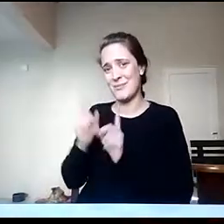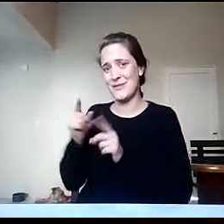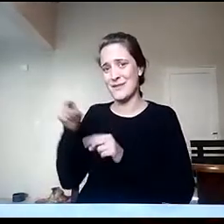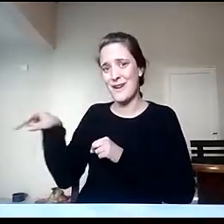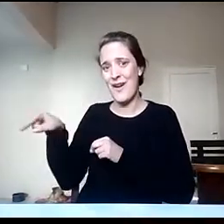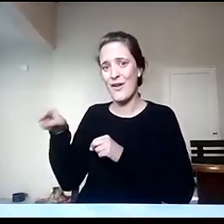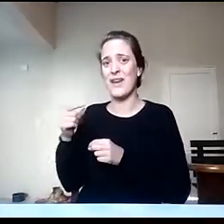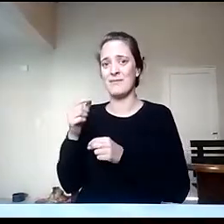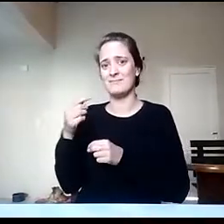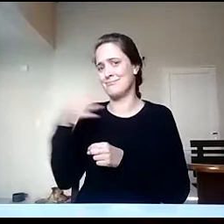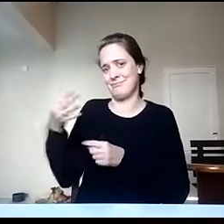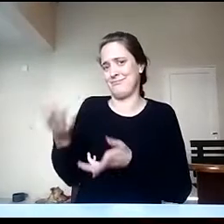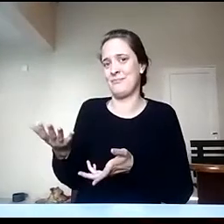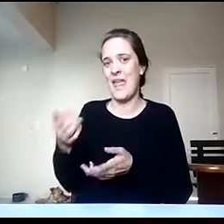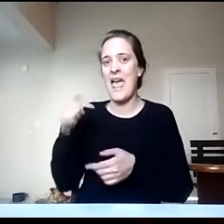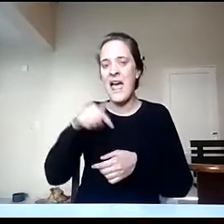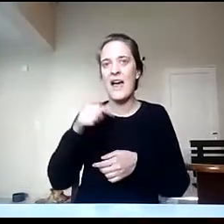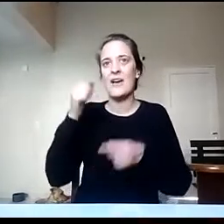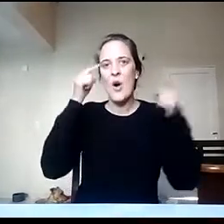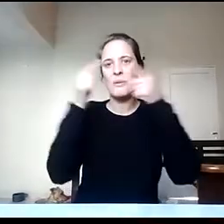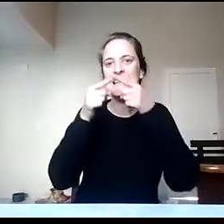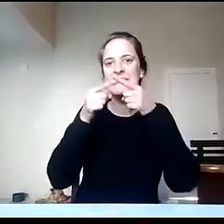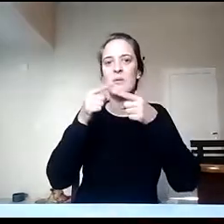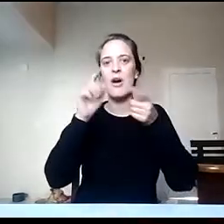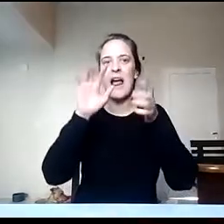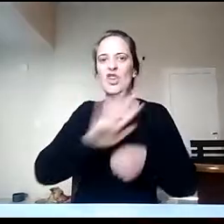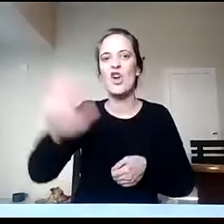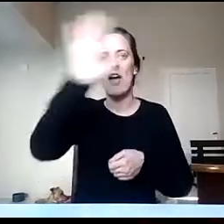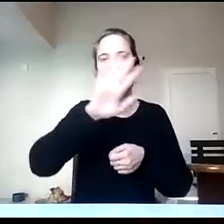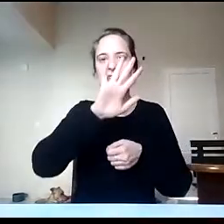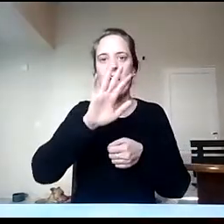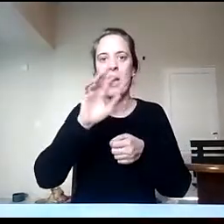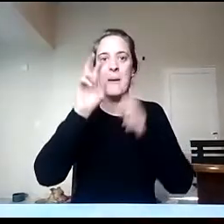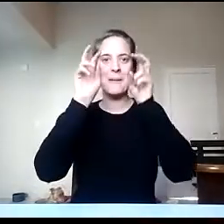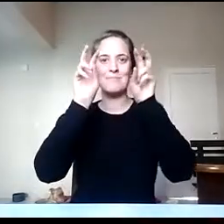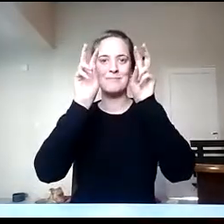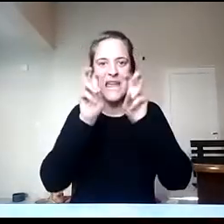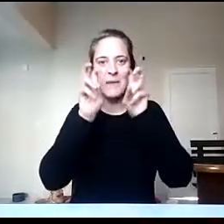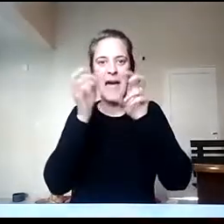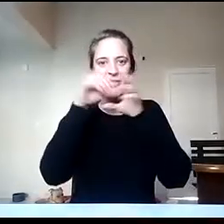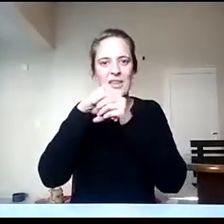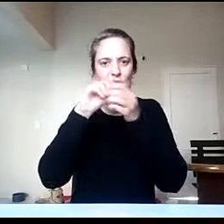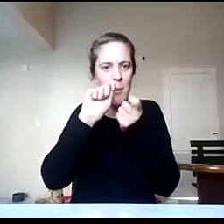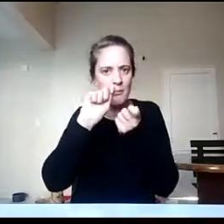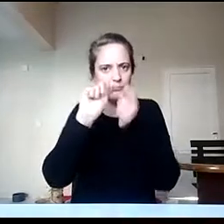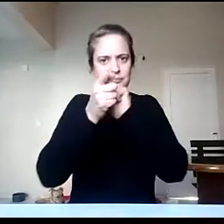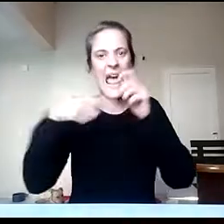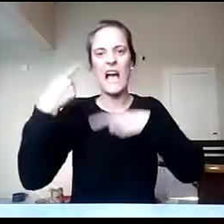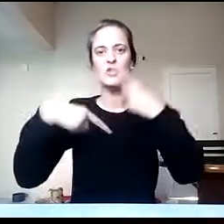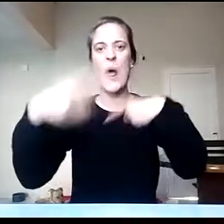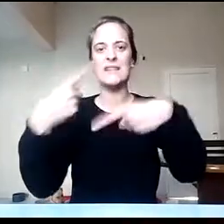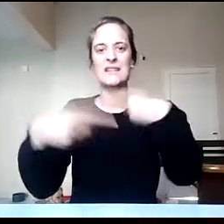renovación de la mirada sobre los territorios, nosotros empezamos a hablar ya de territorio, lo cual tiene una impronta epistemológica